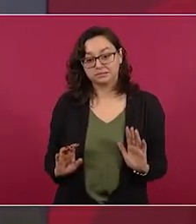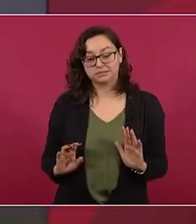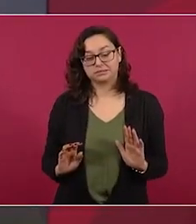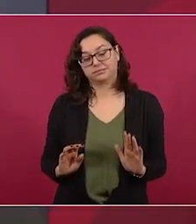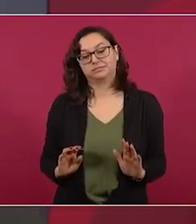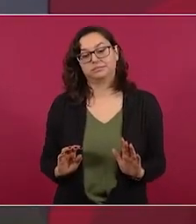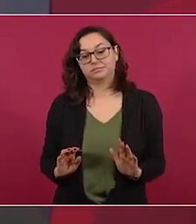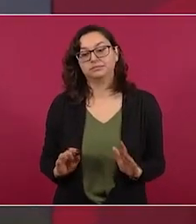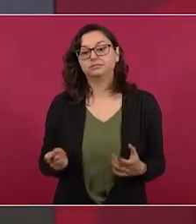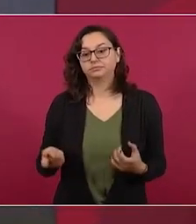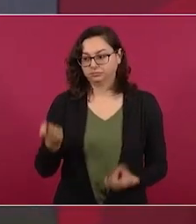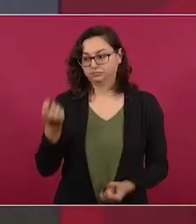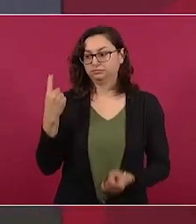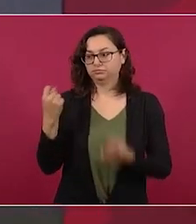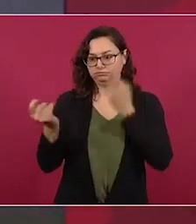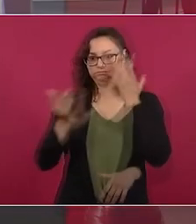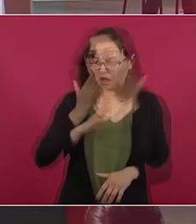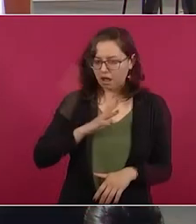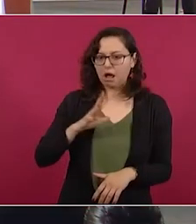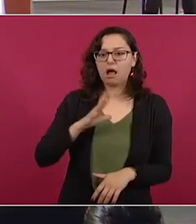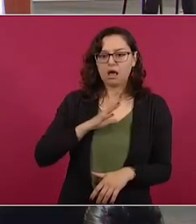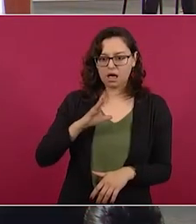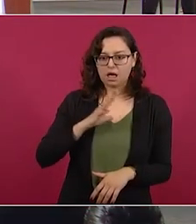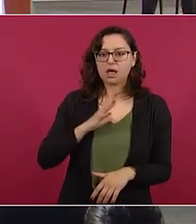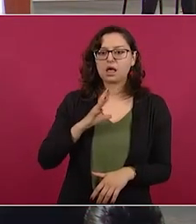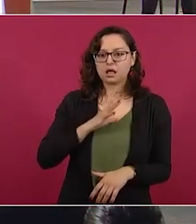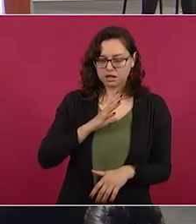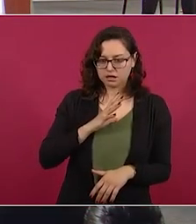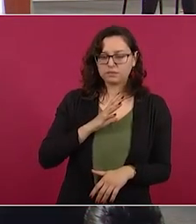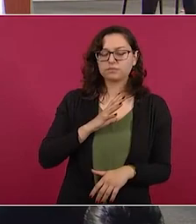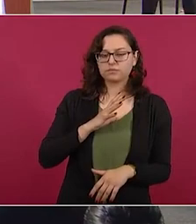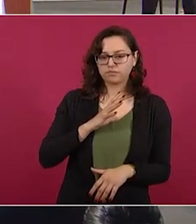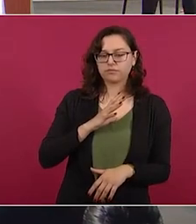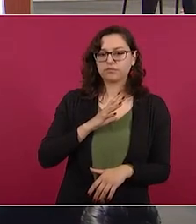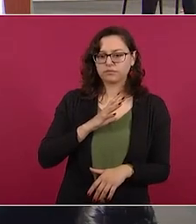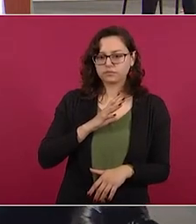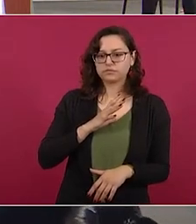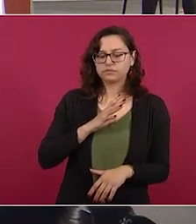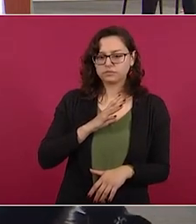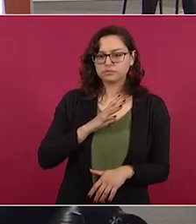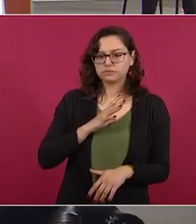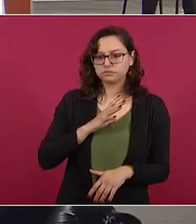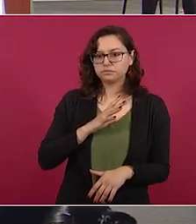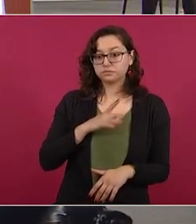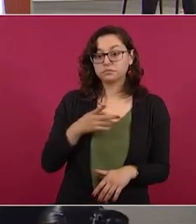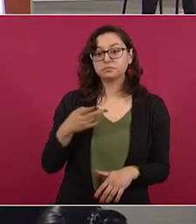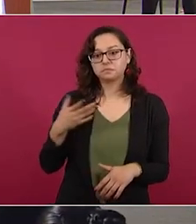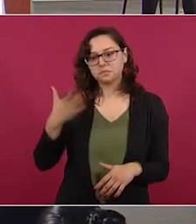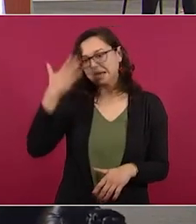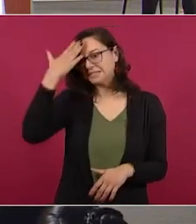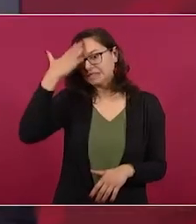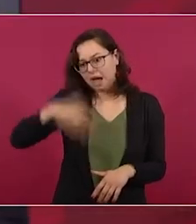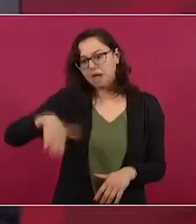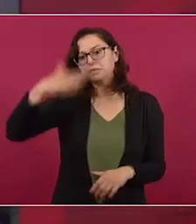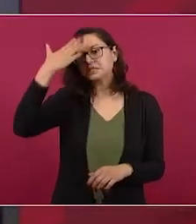hasta doctorados, son sabiondos,